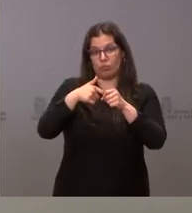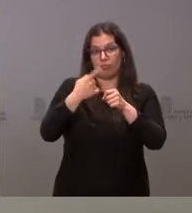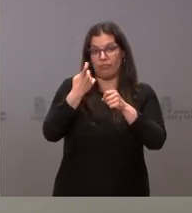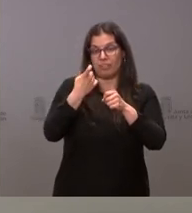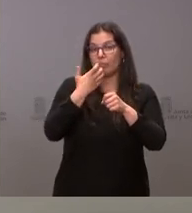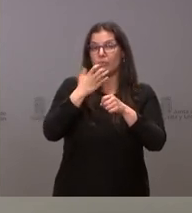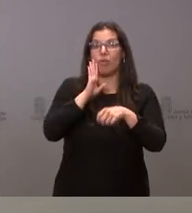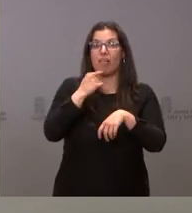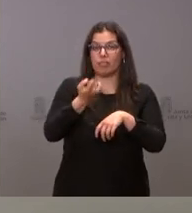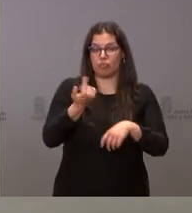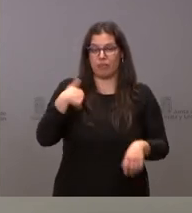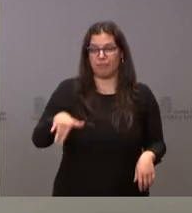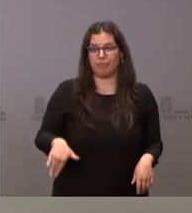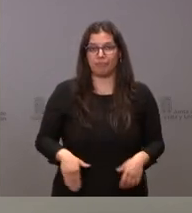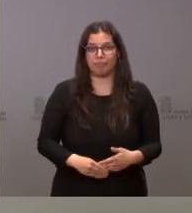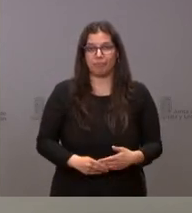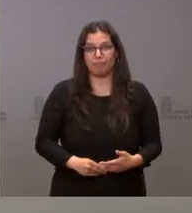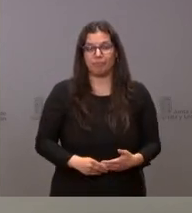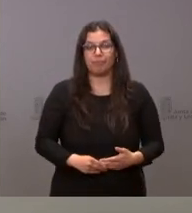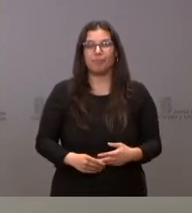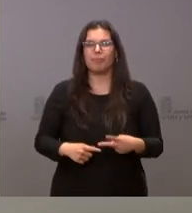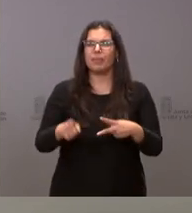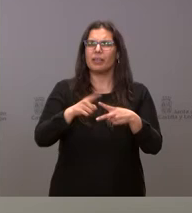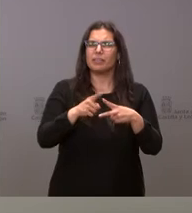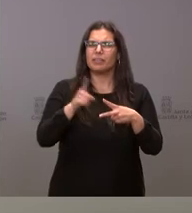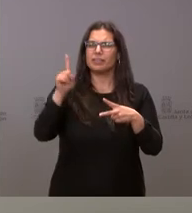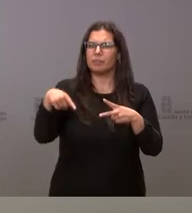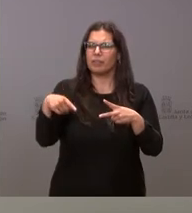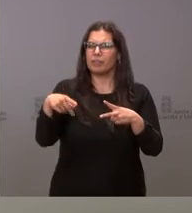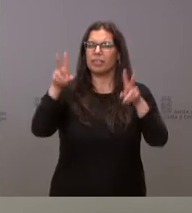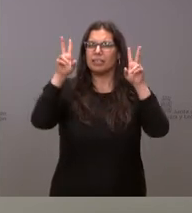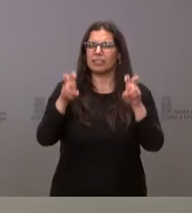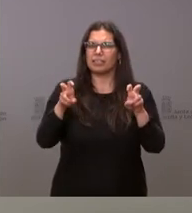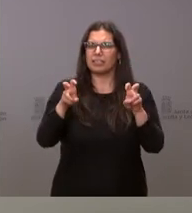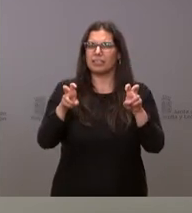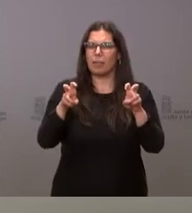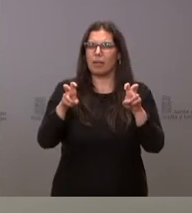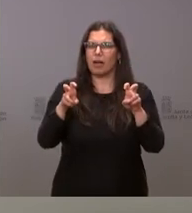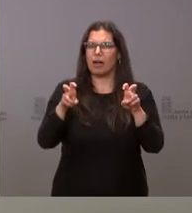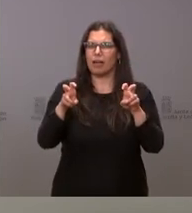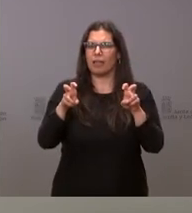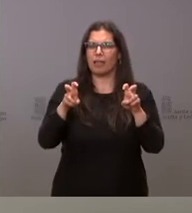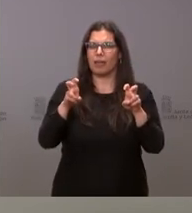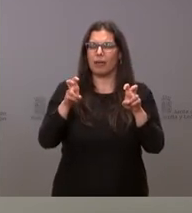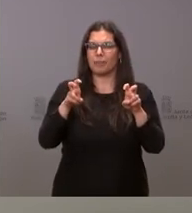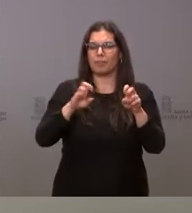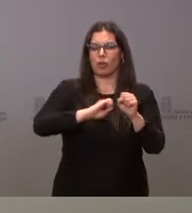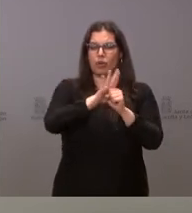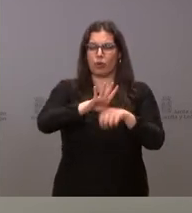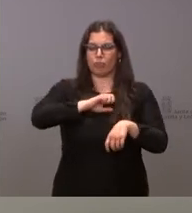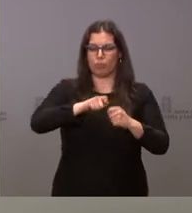le he citado anteriormente. Y luego me ha apuntado usted por la incidencia de la pandemia. Es verdad que desde